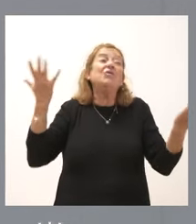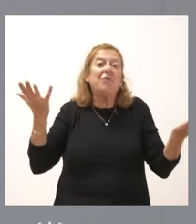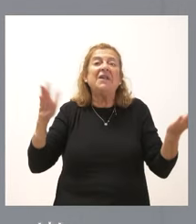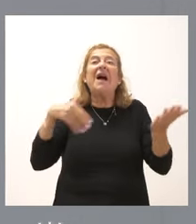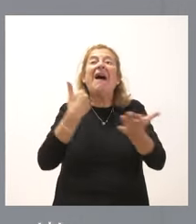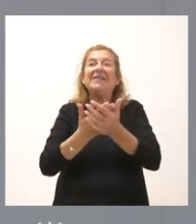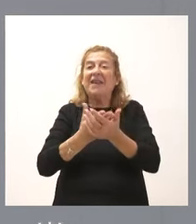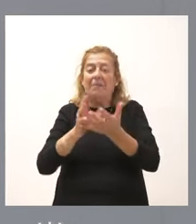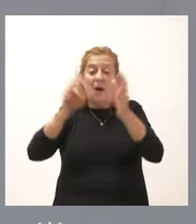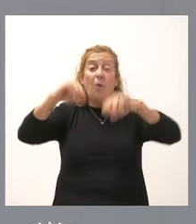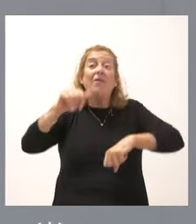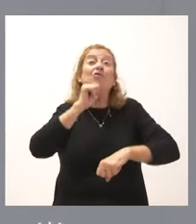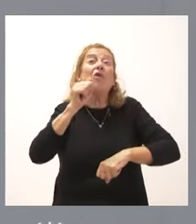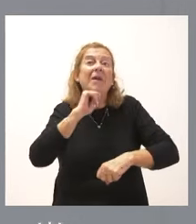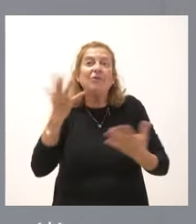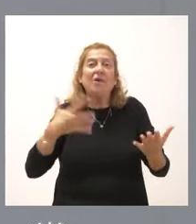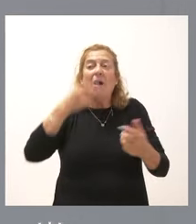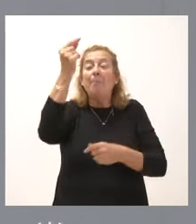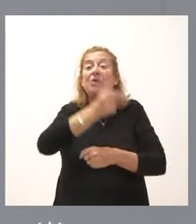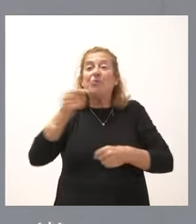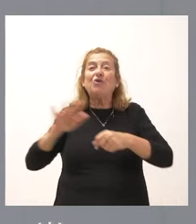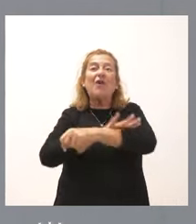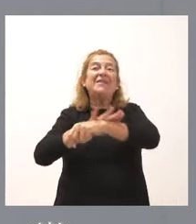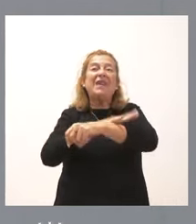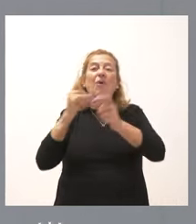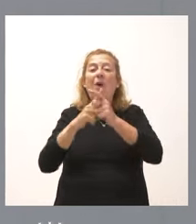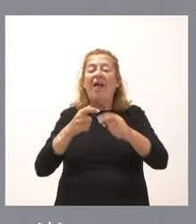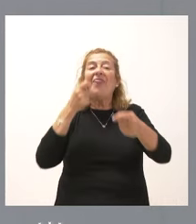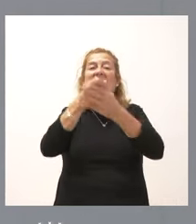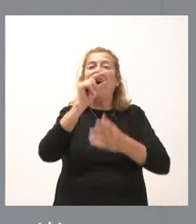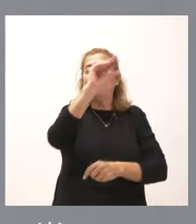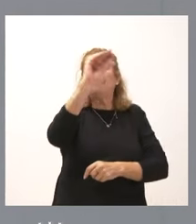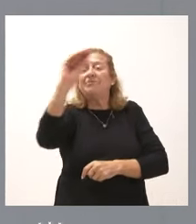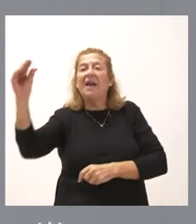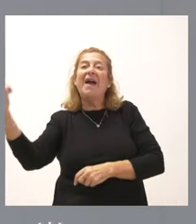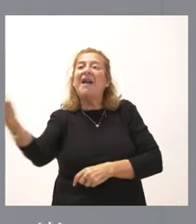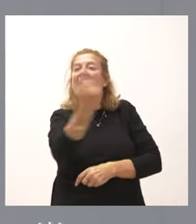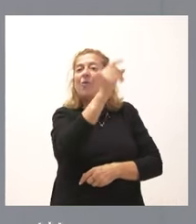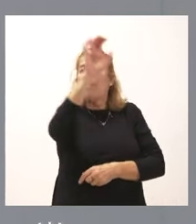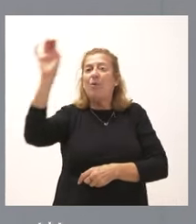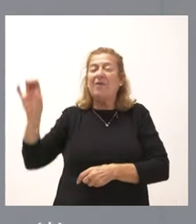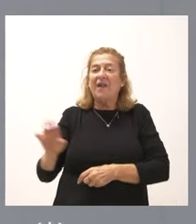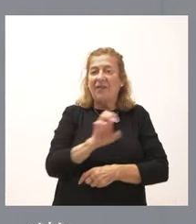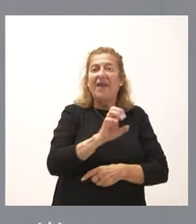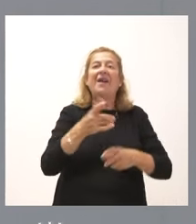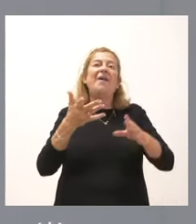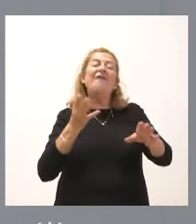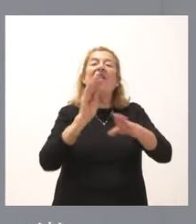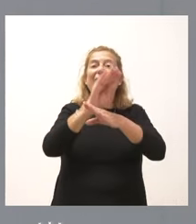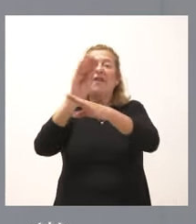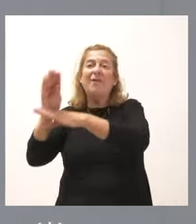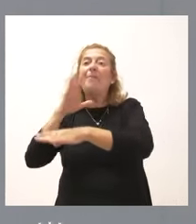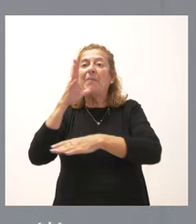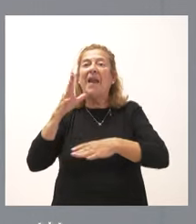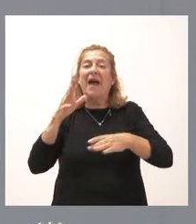autonómica se acuerda, los presupuestos del Estado otorgarán cantidades concretas a las comunidades autónomas que están infrafinanciadas para abordar